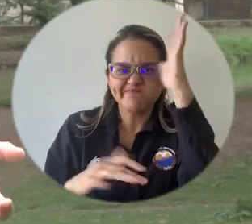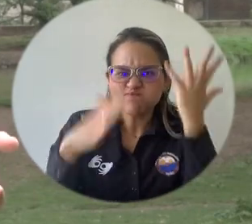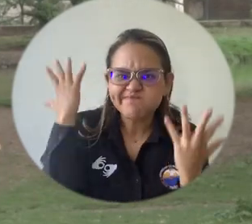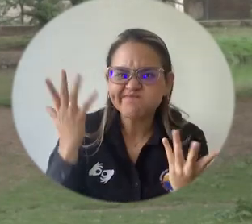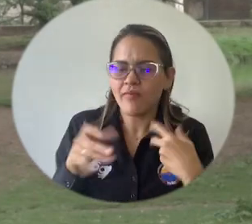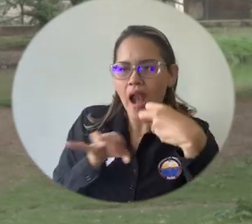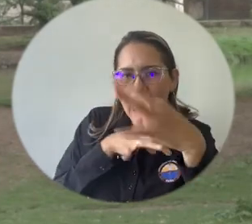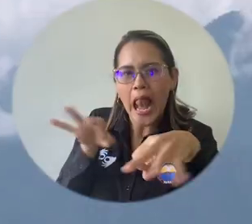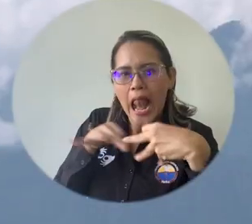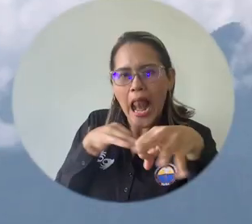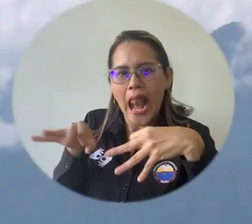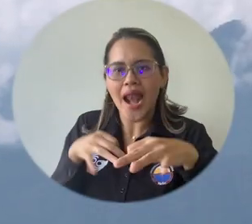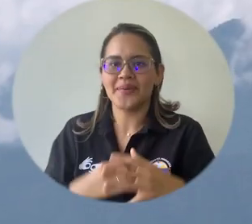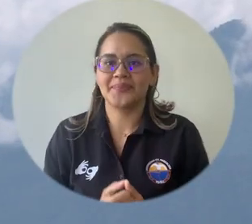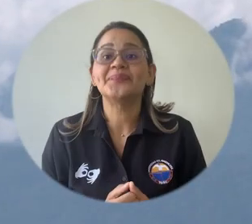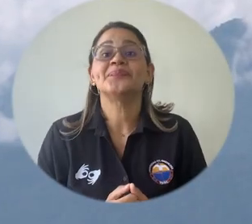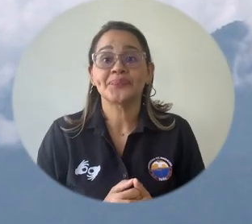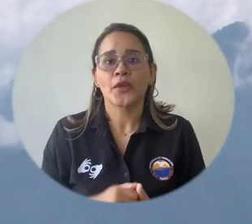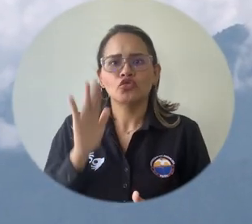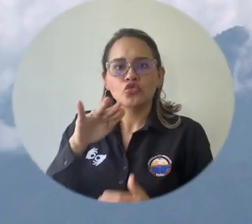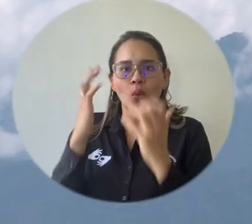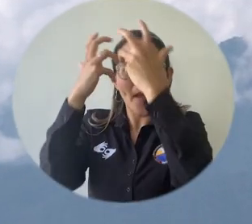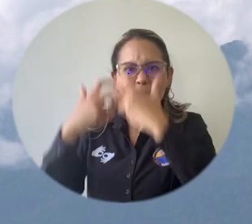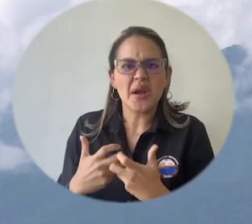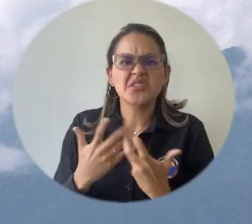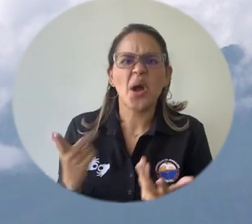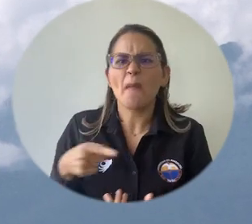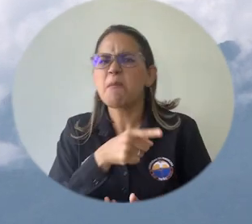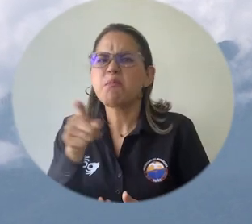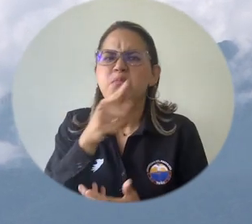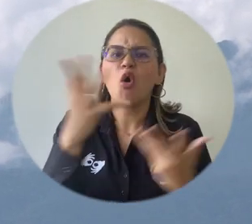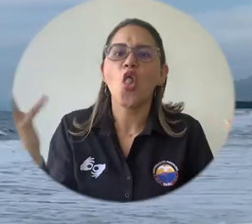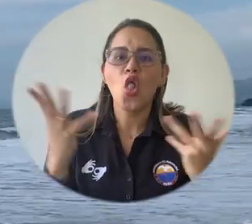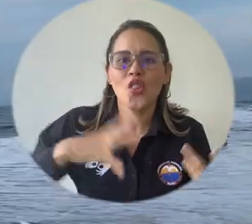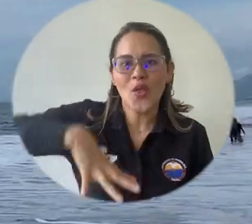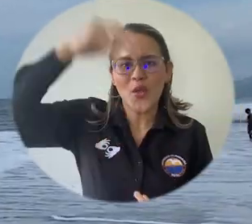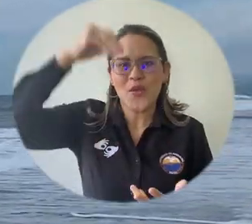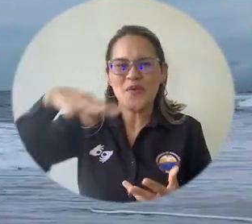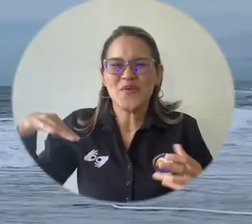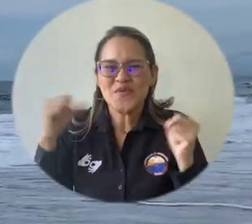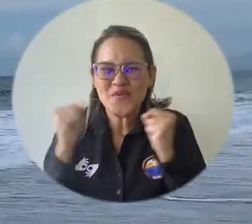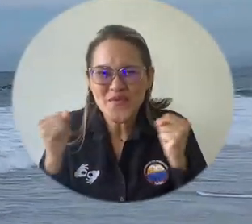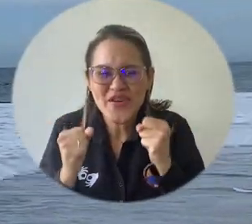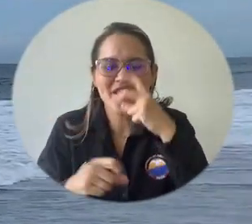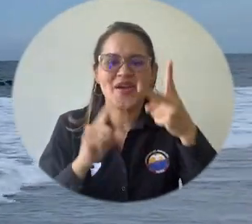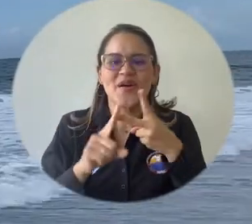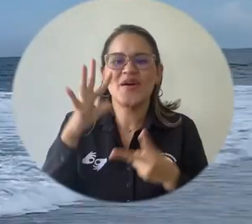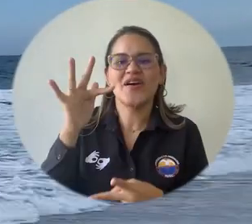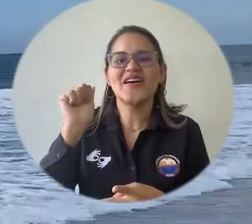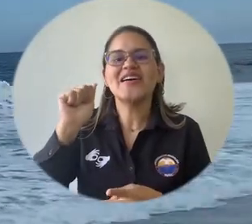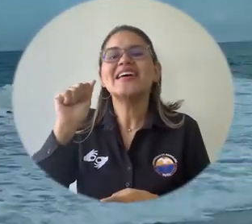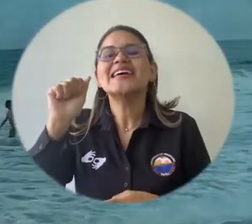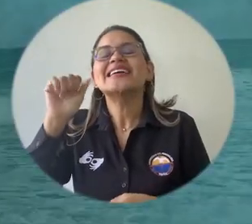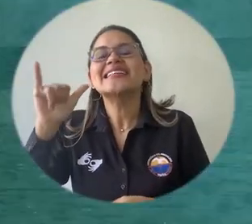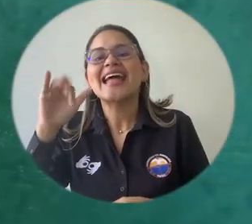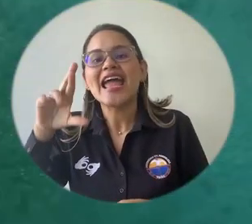la parte de fauna y flora. Biotours ofrece itinerarios a la Sierra Nevada de Santa Marta, el Parque Nacional Natural Tairona y Laguna Encantada en el sector rural de